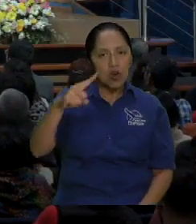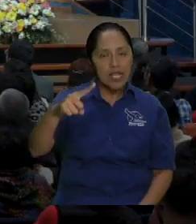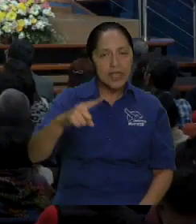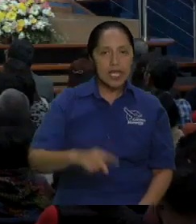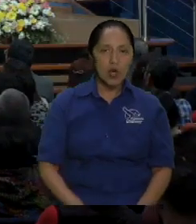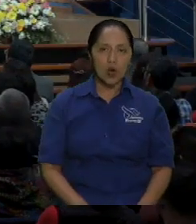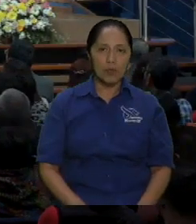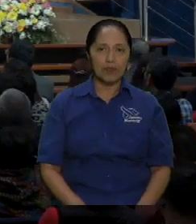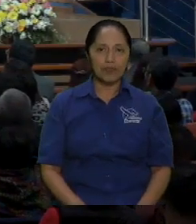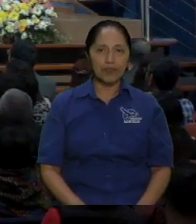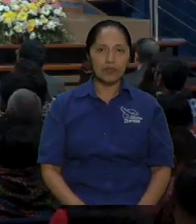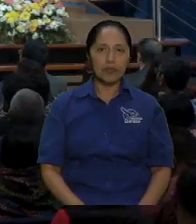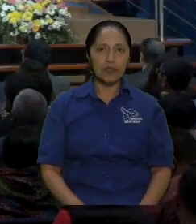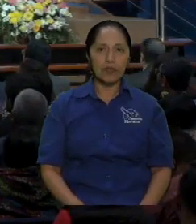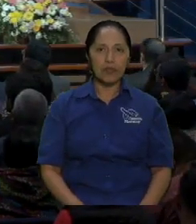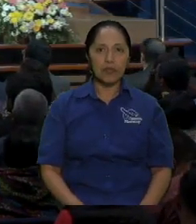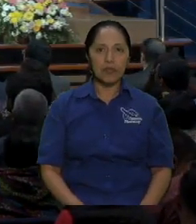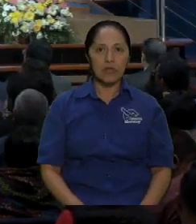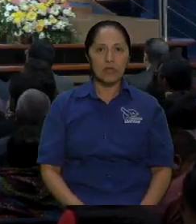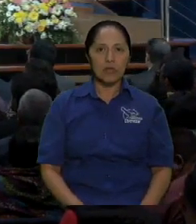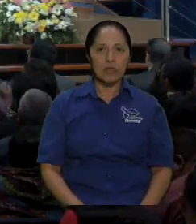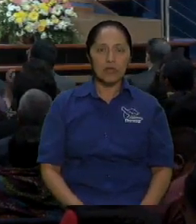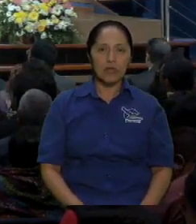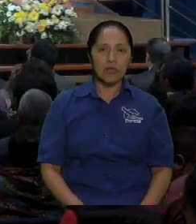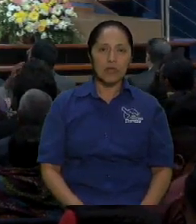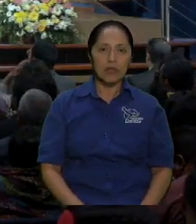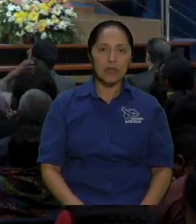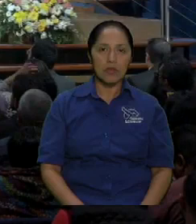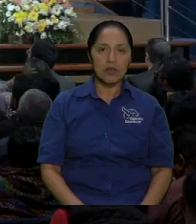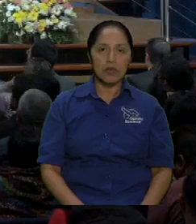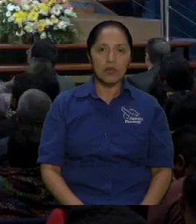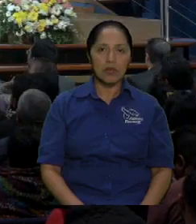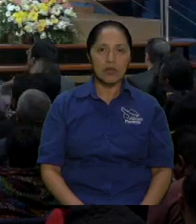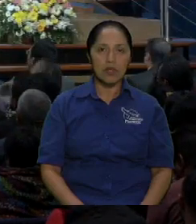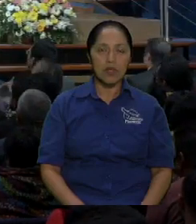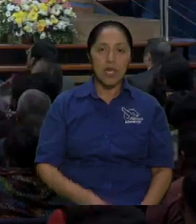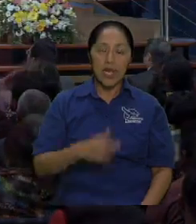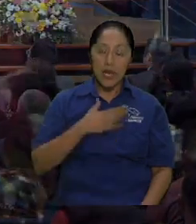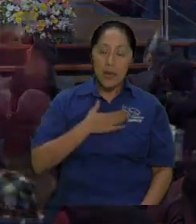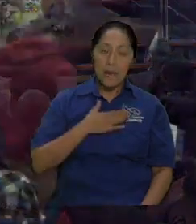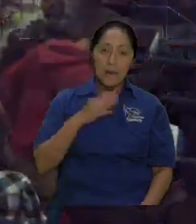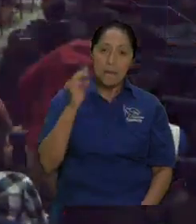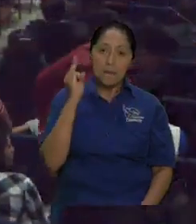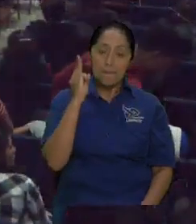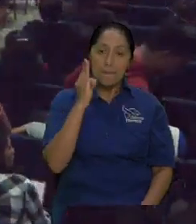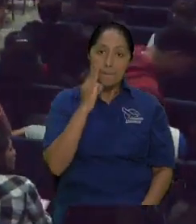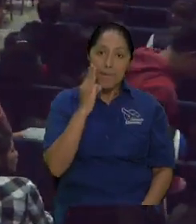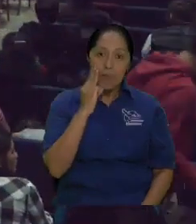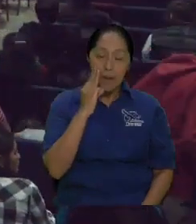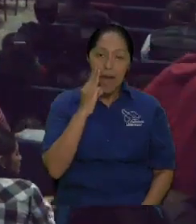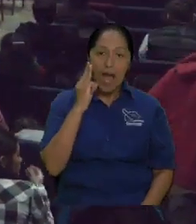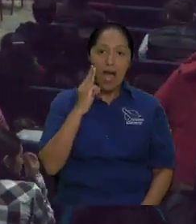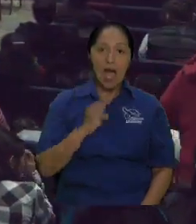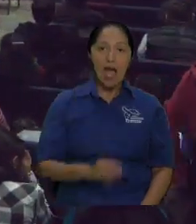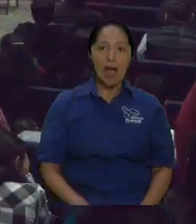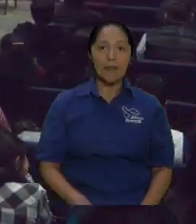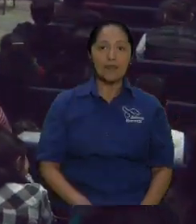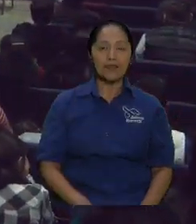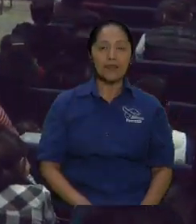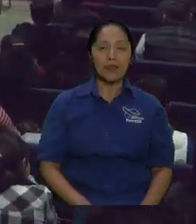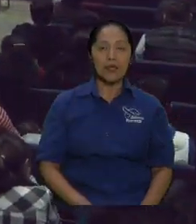mire, aunque tal vez sí recibí alguna instrucción porque mi madre era nutricionista del Seguro Social. Entonces ella,